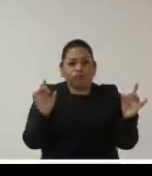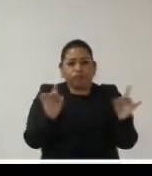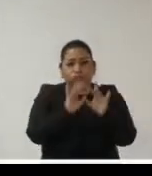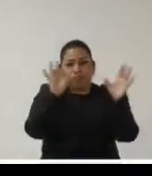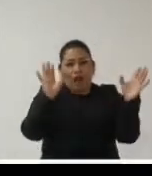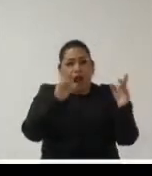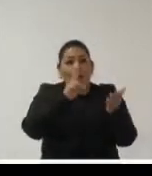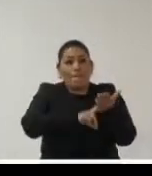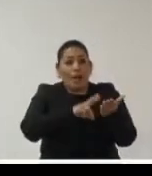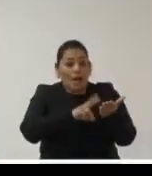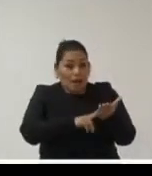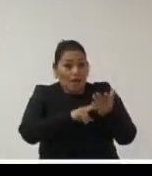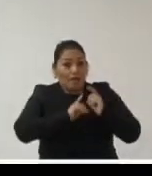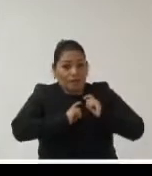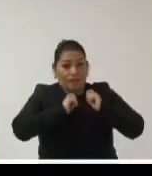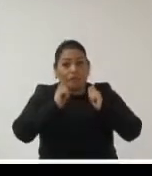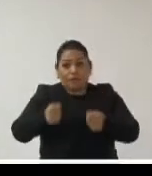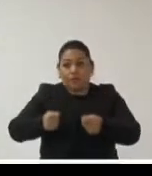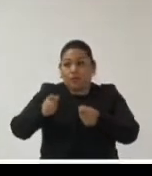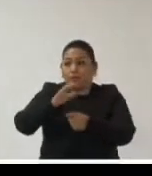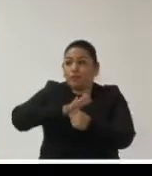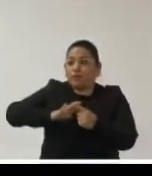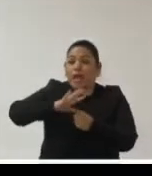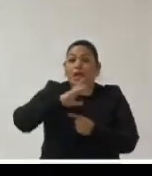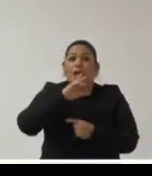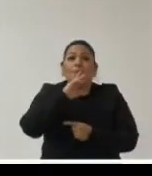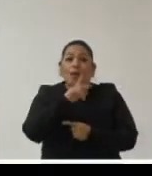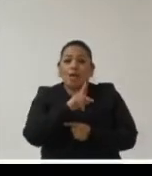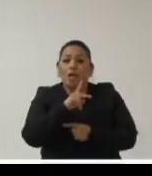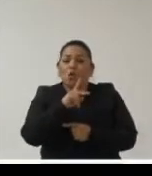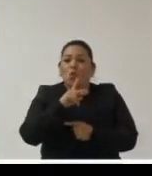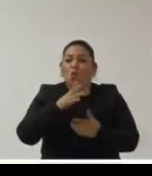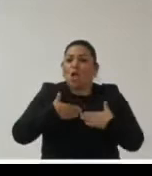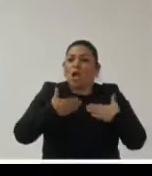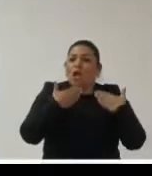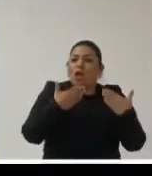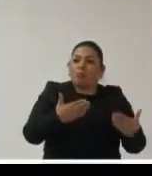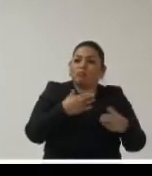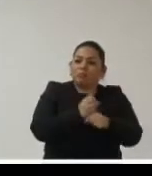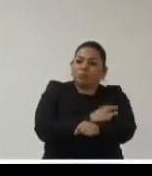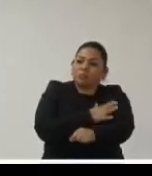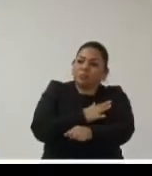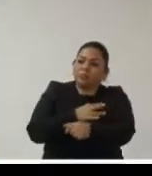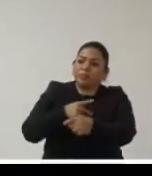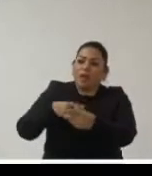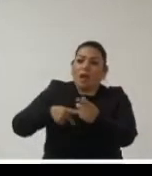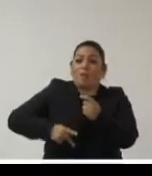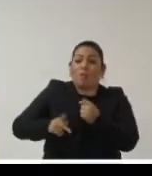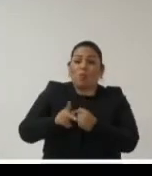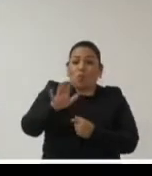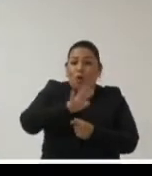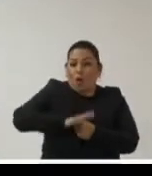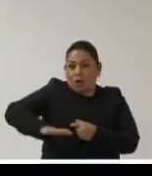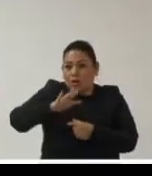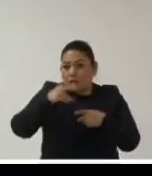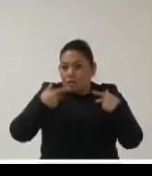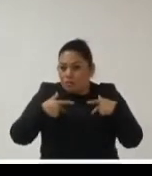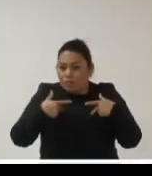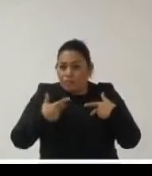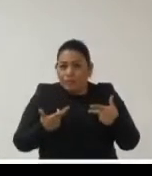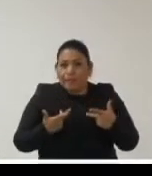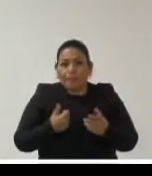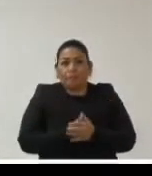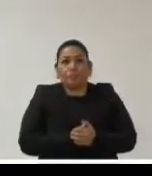un valor apreciado de la sociedad es mejorar la percepción de confianza en lo público en general un